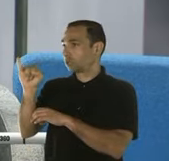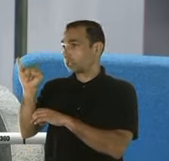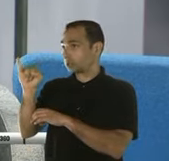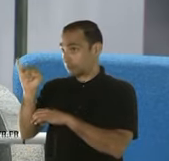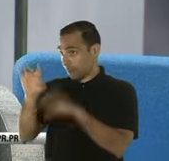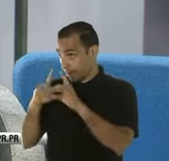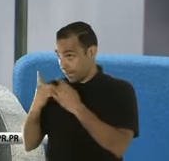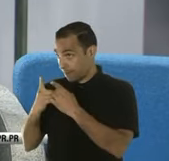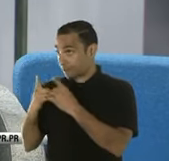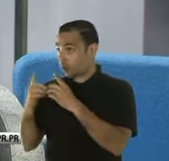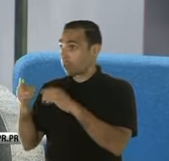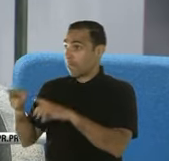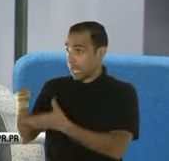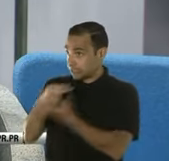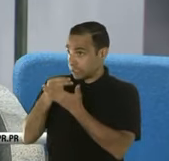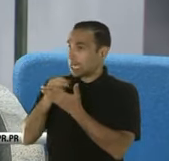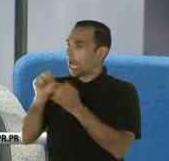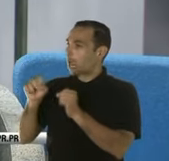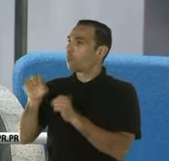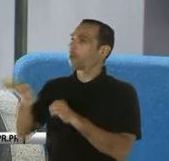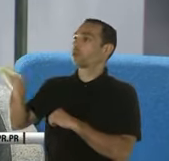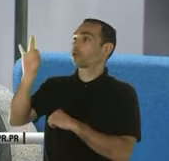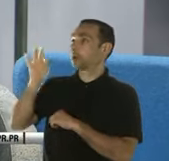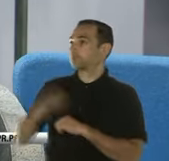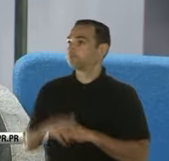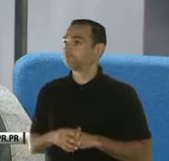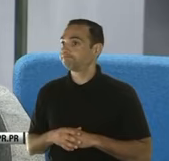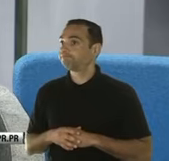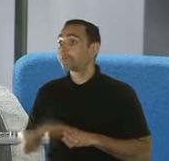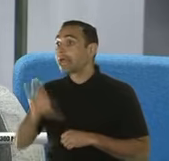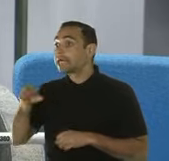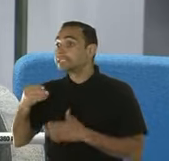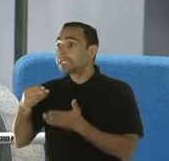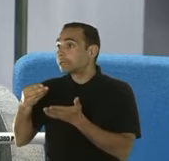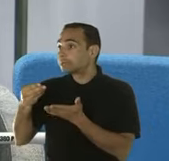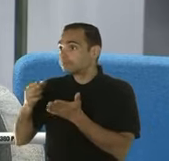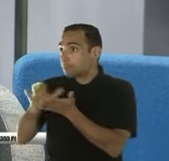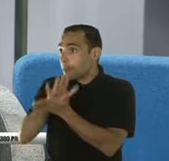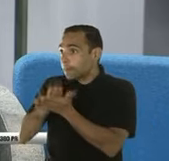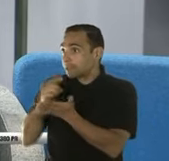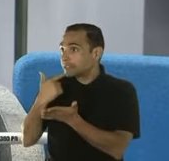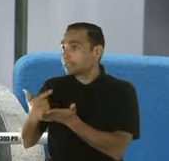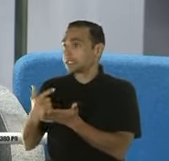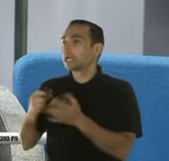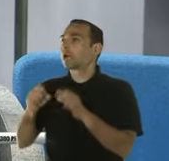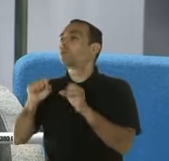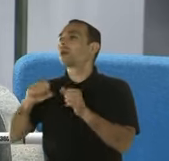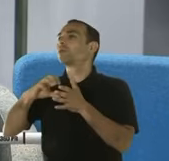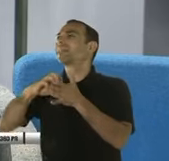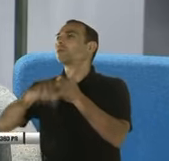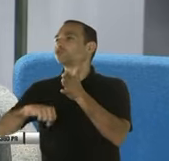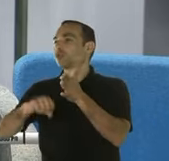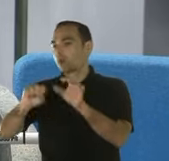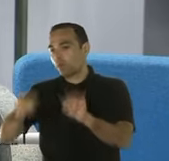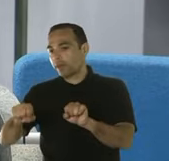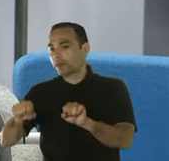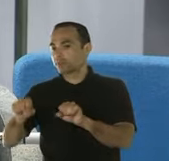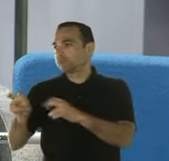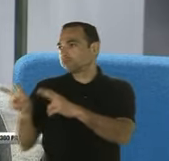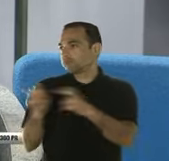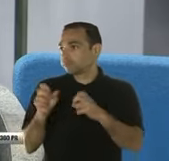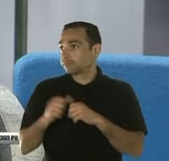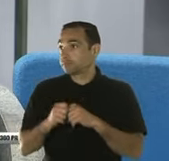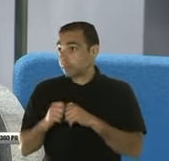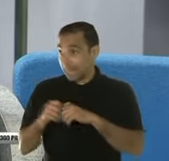Departamento de Hacienda y ahí entran en su cuenta y la pueden conseguir. Y ese papelito les va a decir exactamente la deducción que puede tomar. Además de esa deducción de